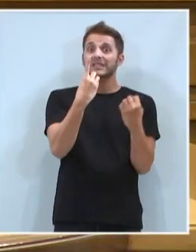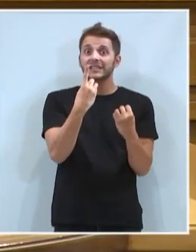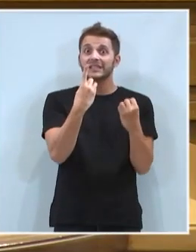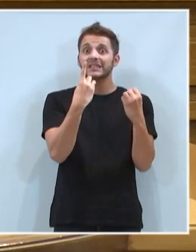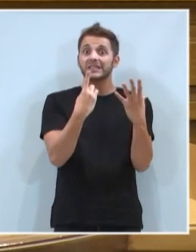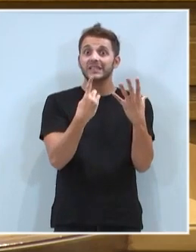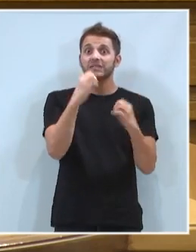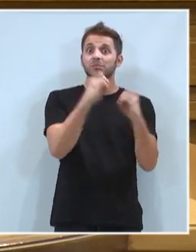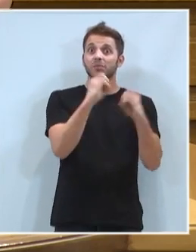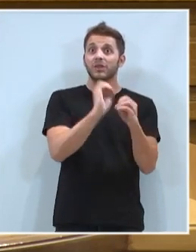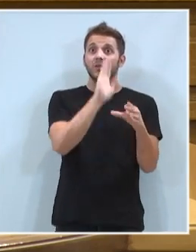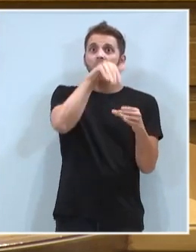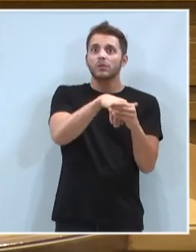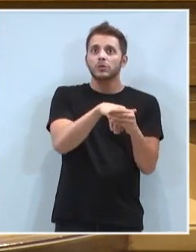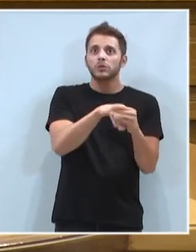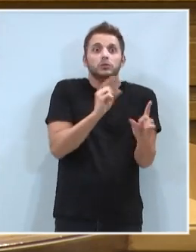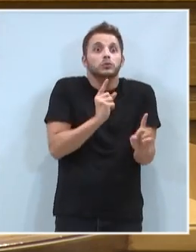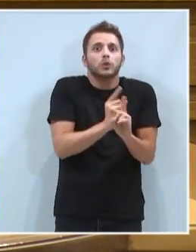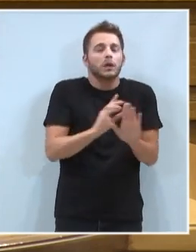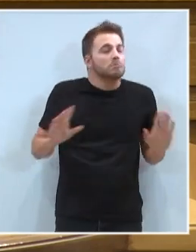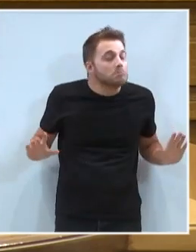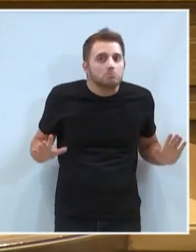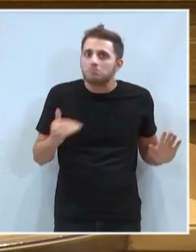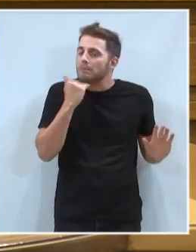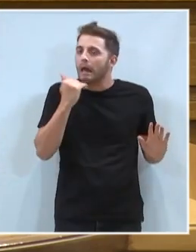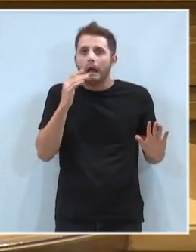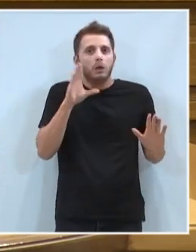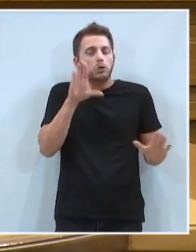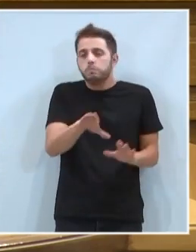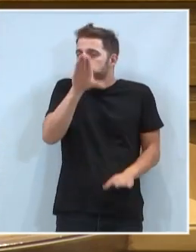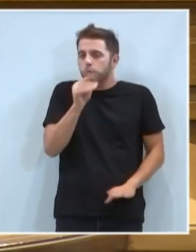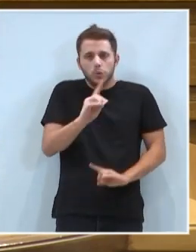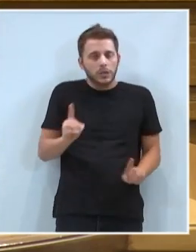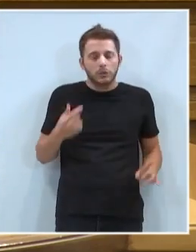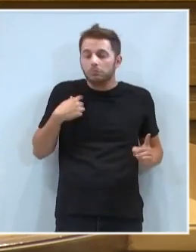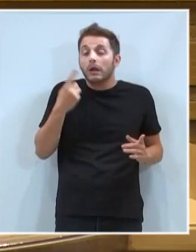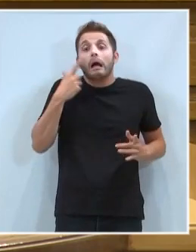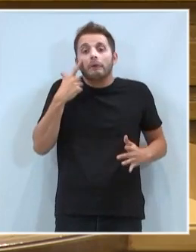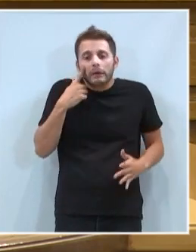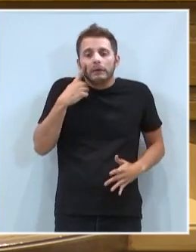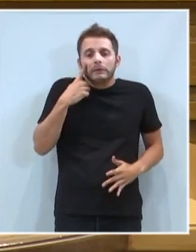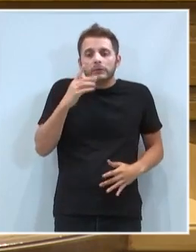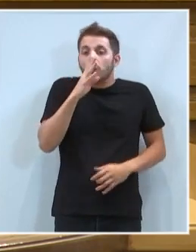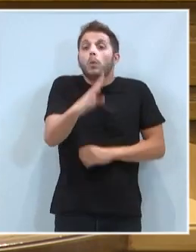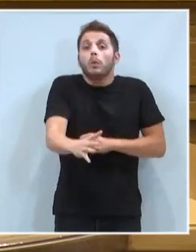votos en contra. Yo creo que no me estoy enterando de qué va esta película. Vamos a intentarlo a lo largo de estos cuatro años.